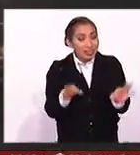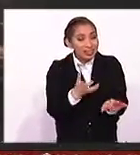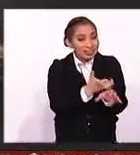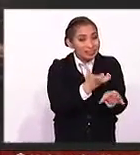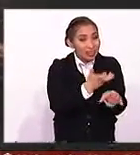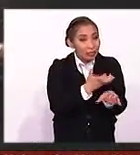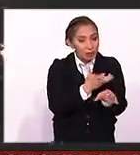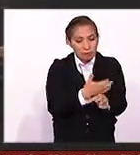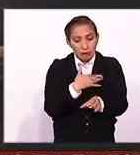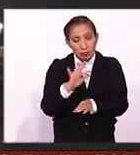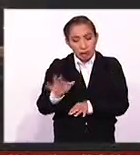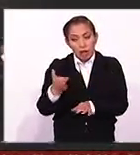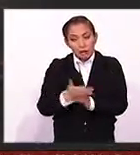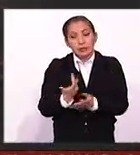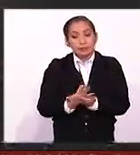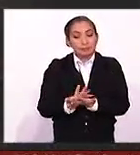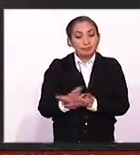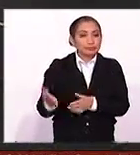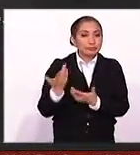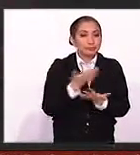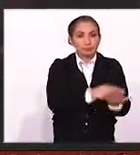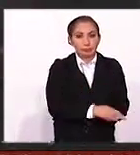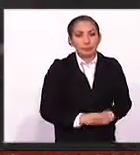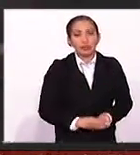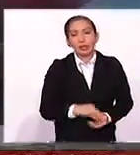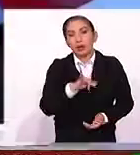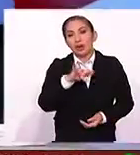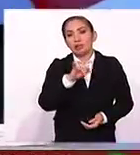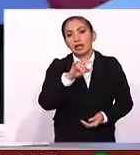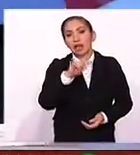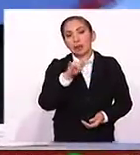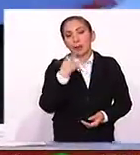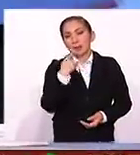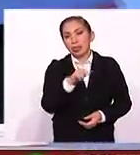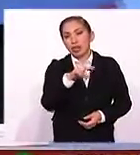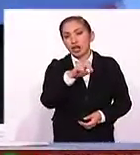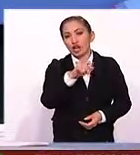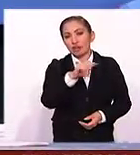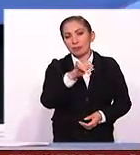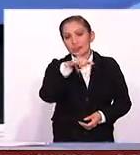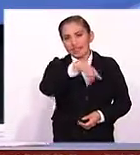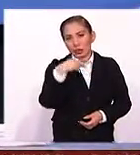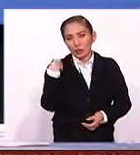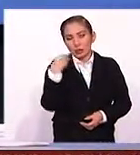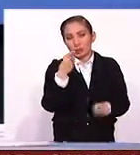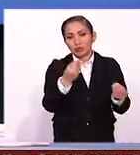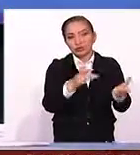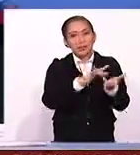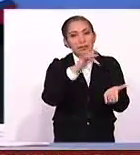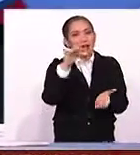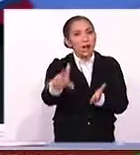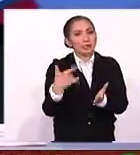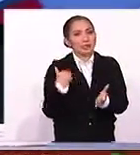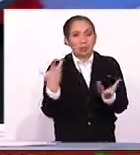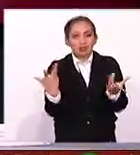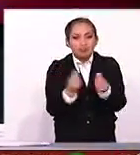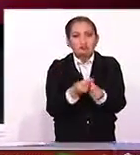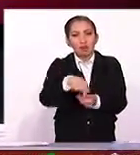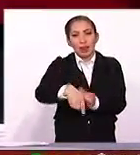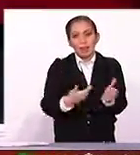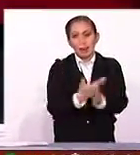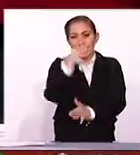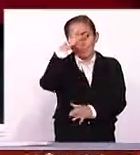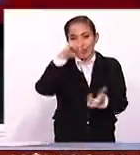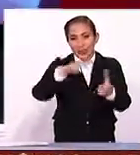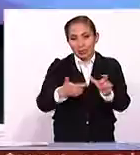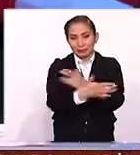Unidos, es que esta extradición ocurra. Correcto. José López Amorado, corresponsal de Notimex en Washington. Muchísimas gracias por estar con nosotros esta mañana